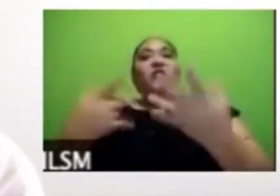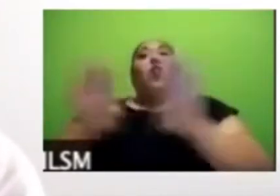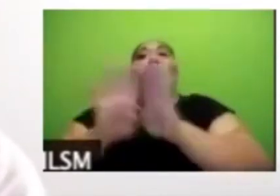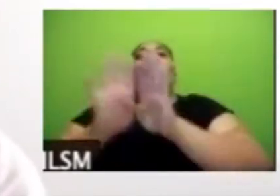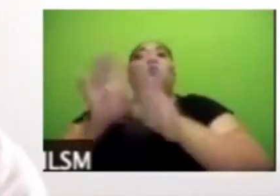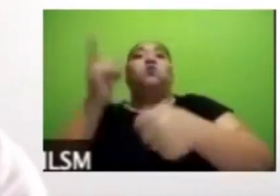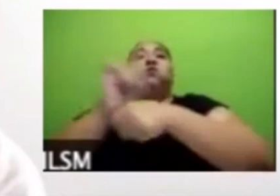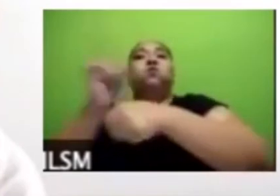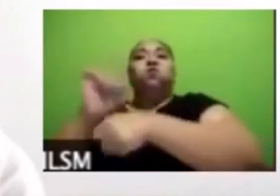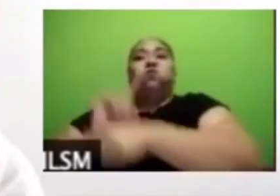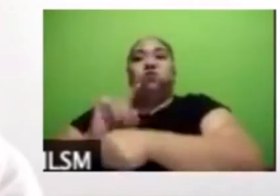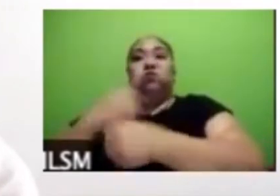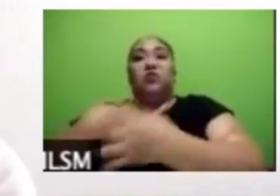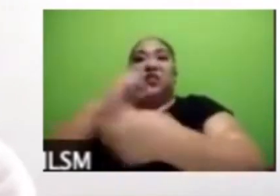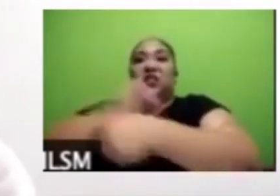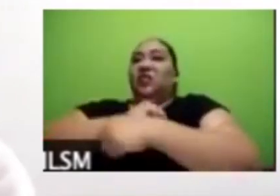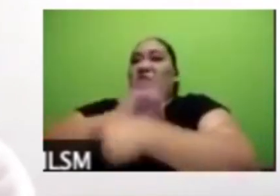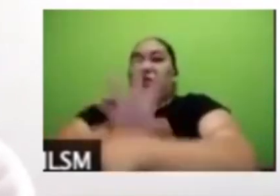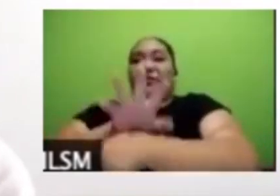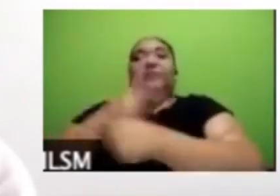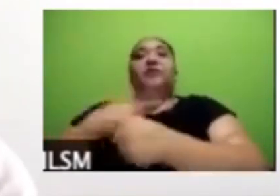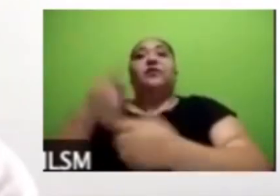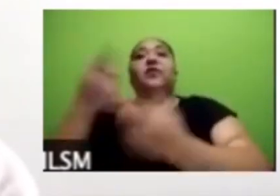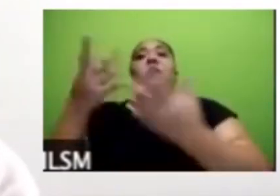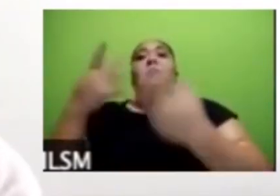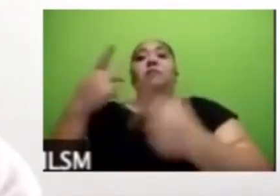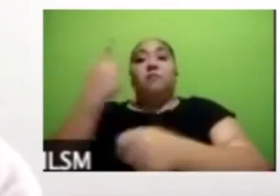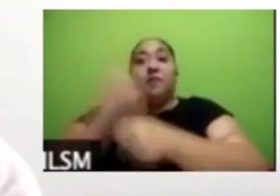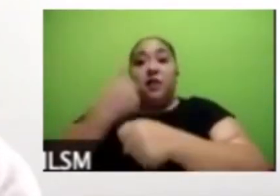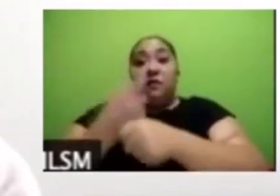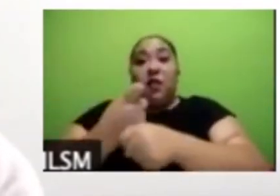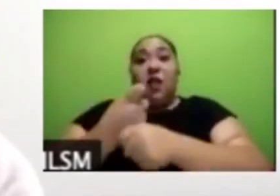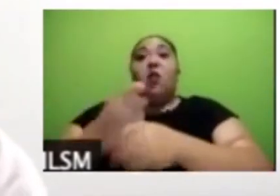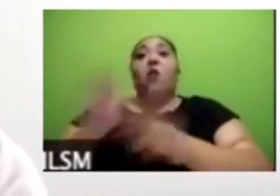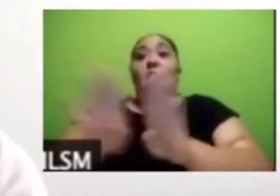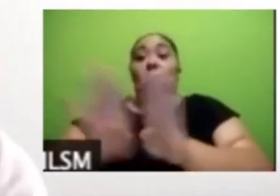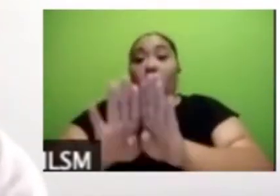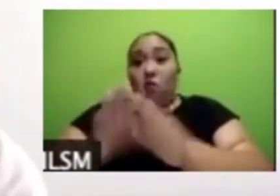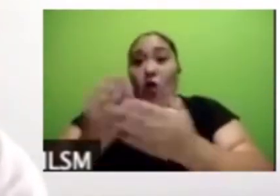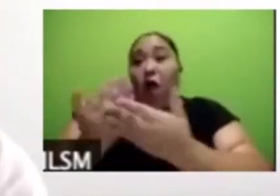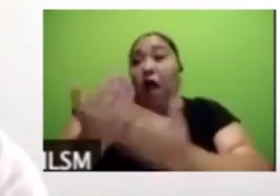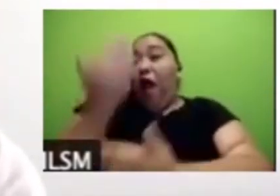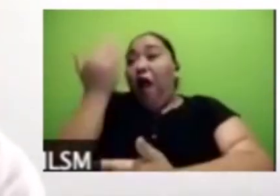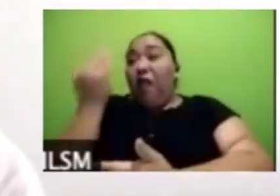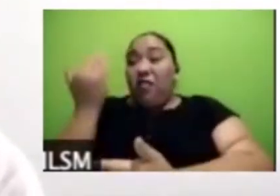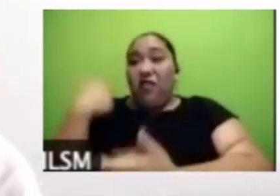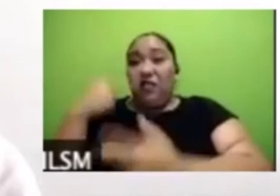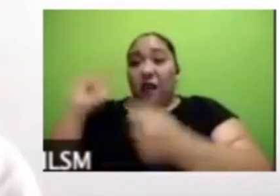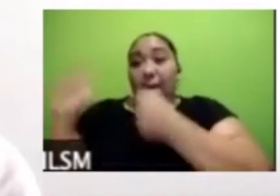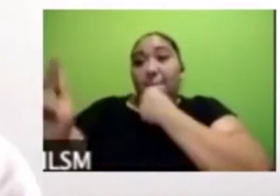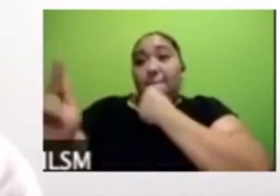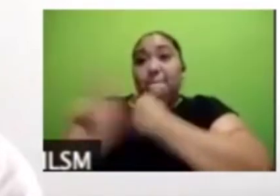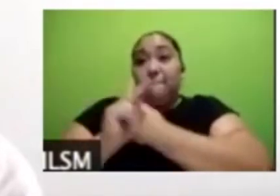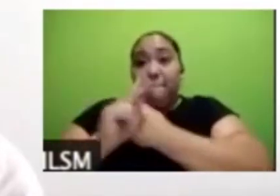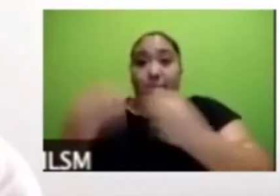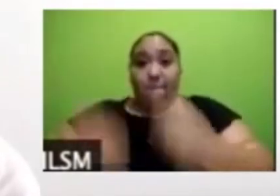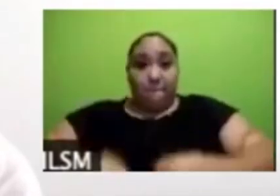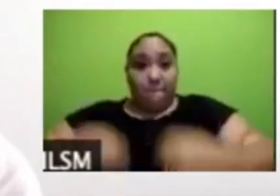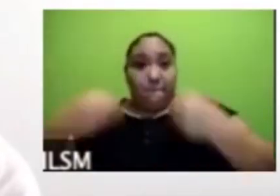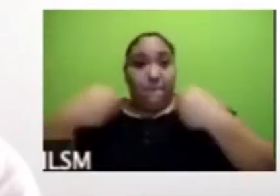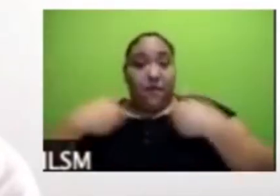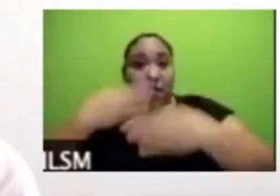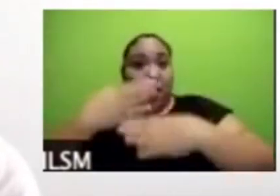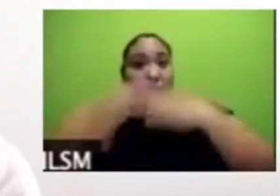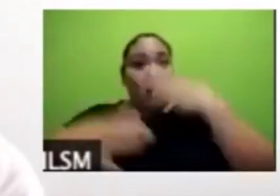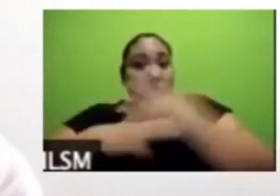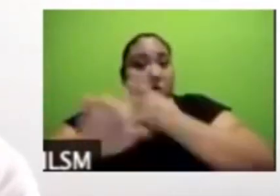cuenta, primero, cómo estaban las cosas en el país antes de llegar a esto. Luego, cómo están viviendo los mexicanos la pandemia. Y